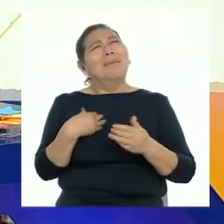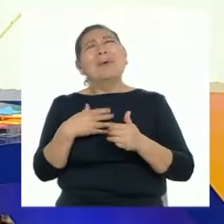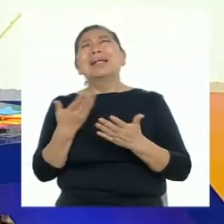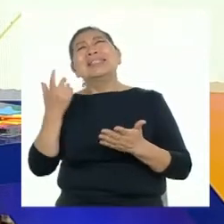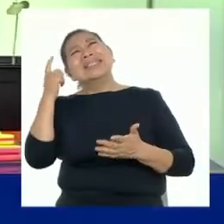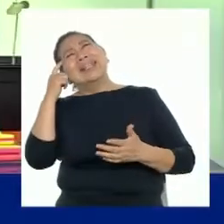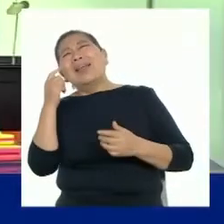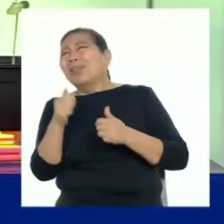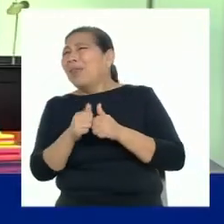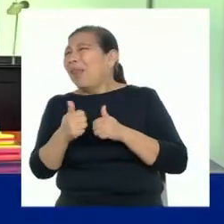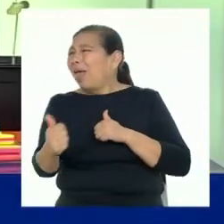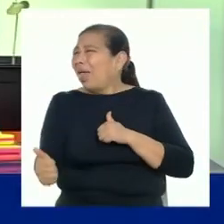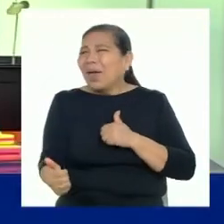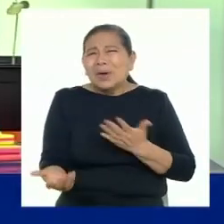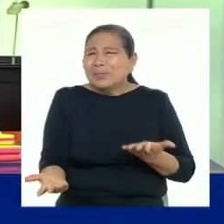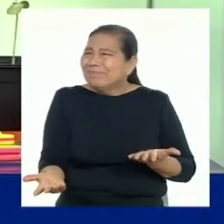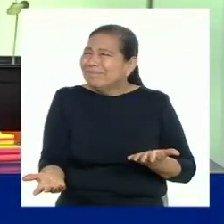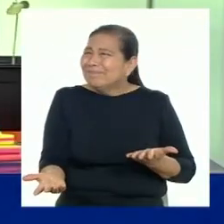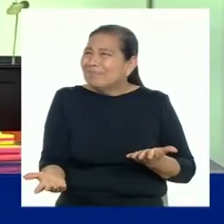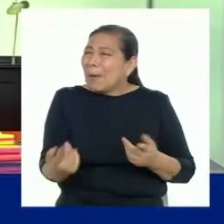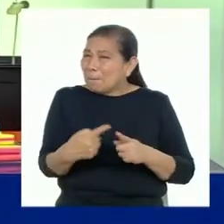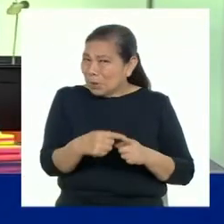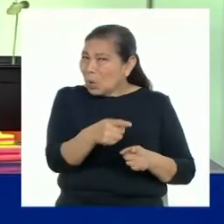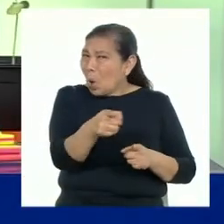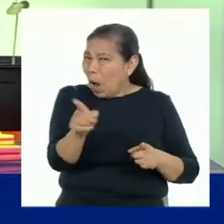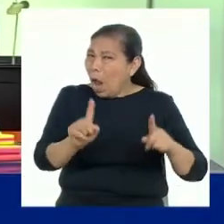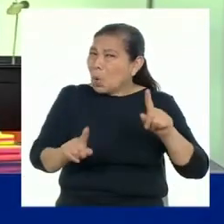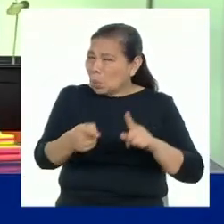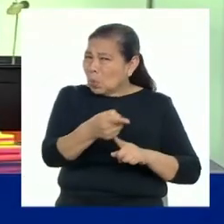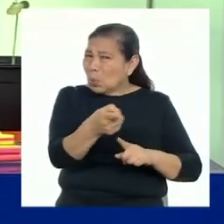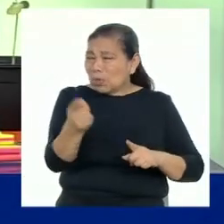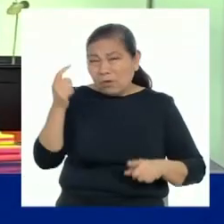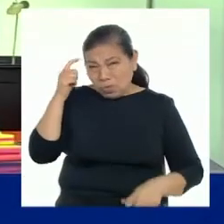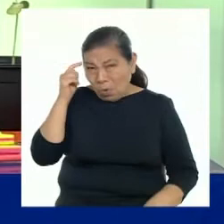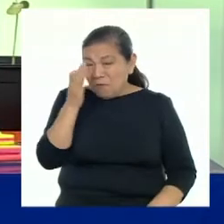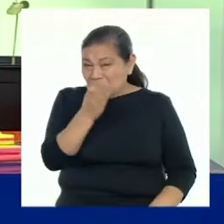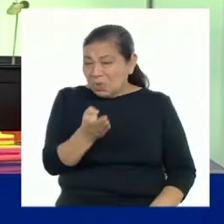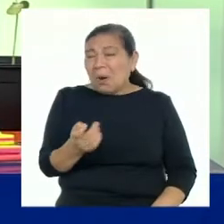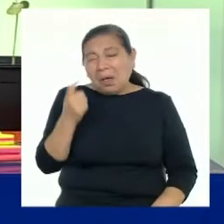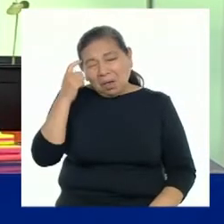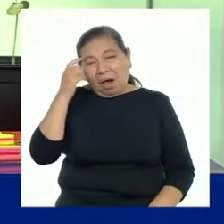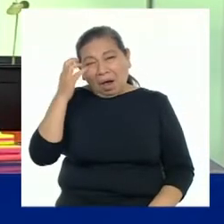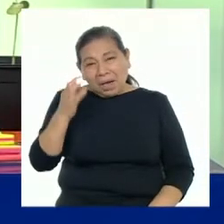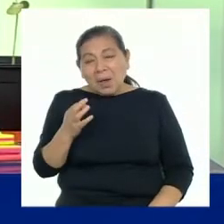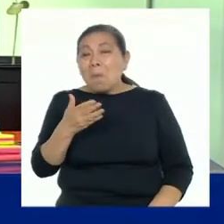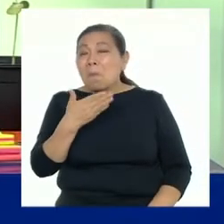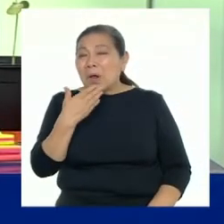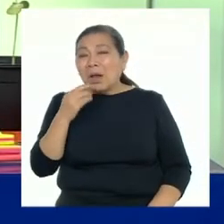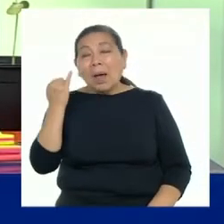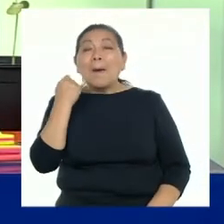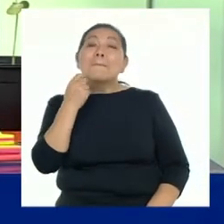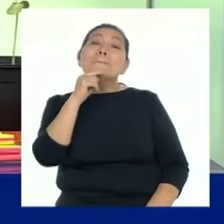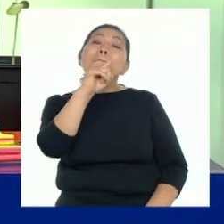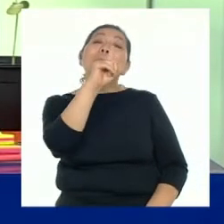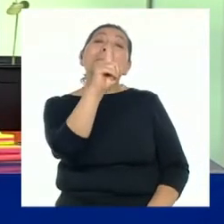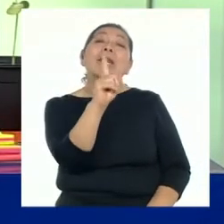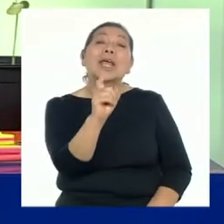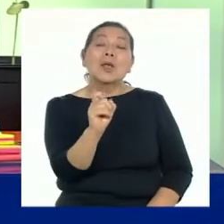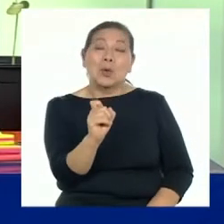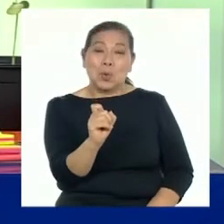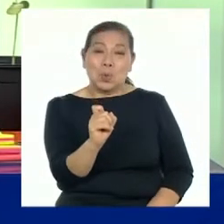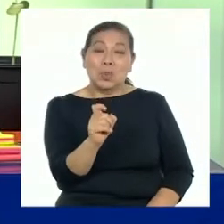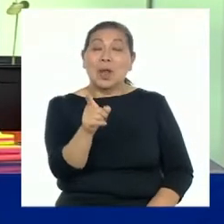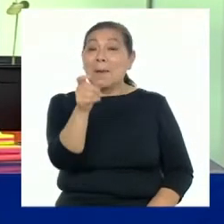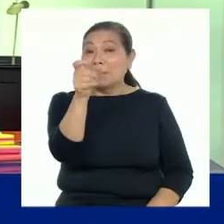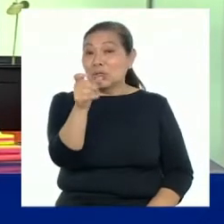lejanos. No sé si eso les ocurra también a algunos de ustedes en el futuro, pero creo que es una buena idea preguntar sobre estas cosas a